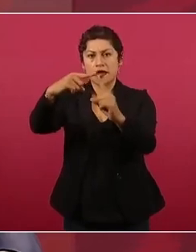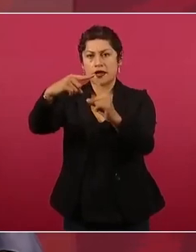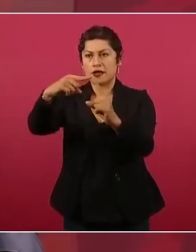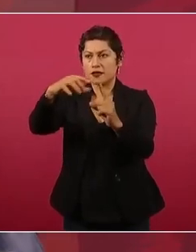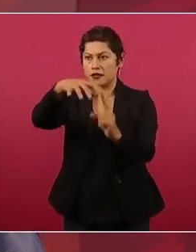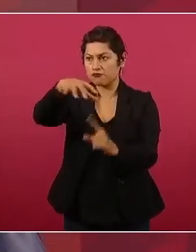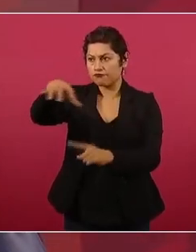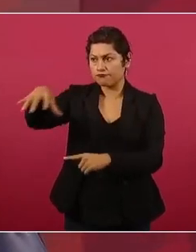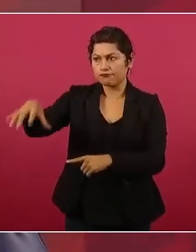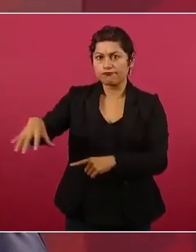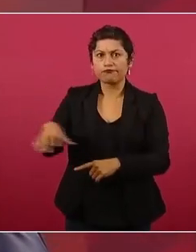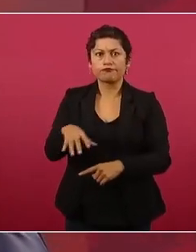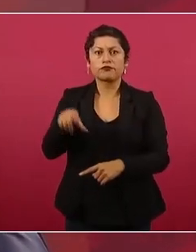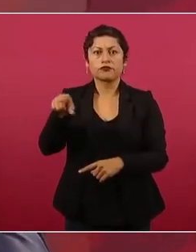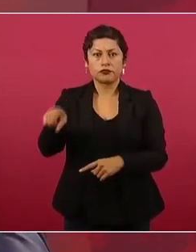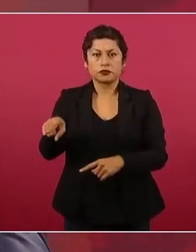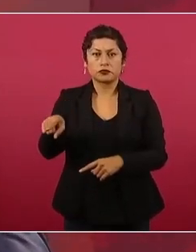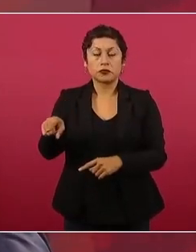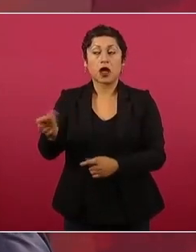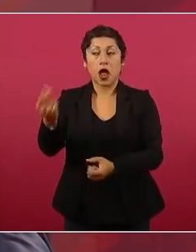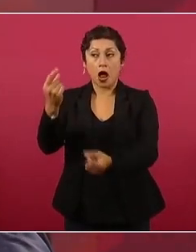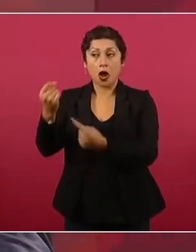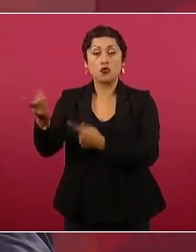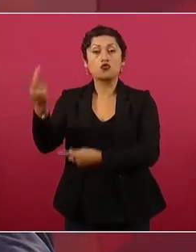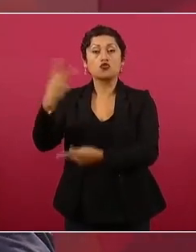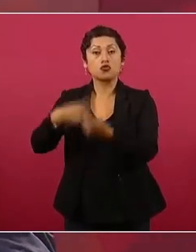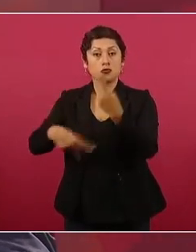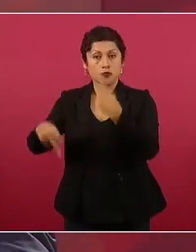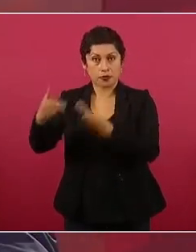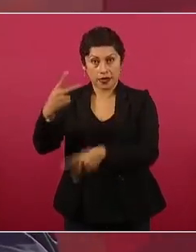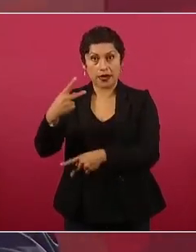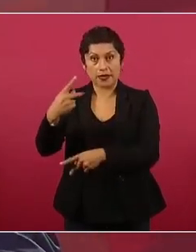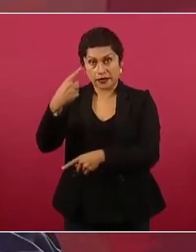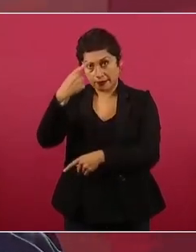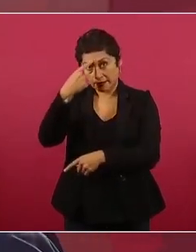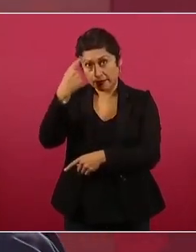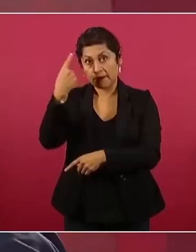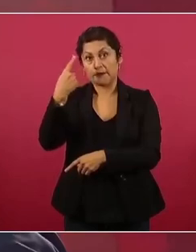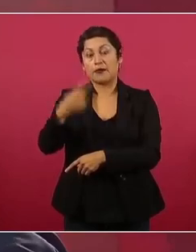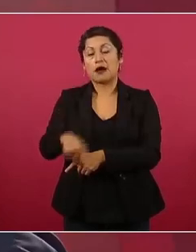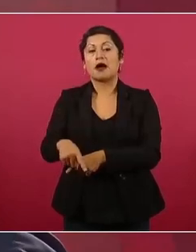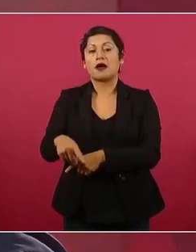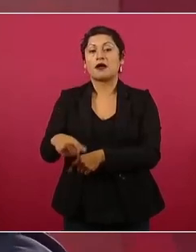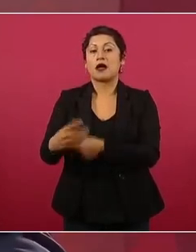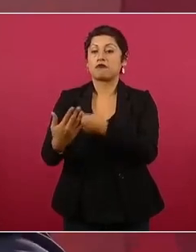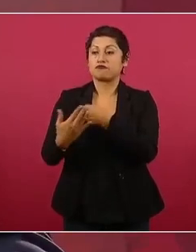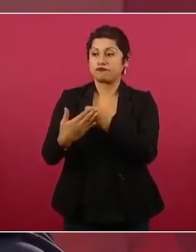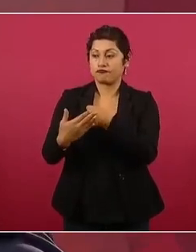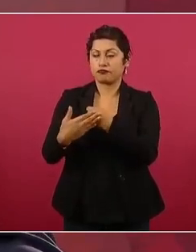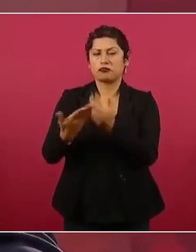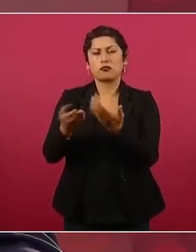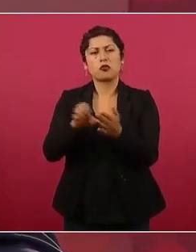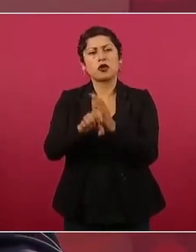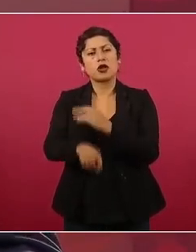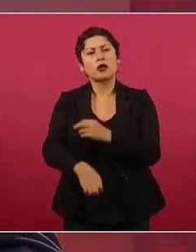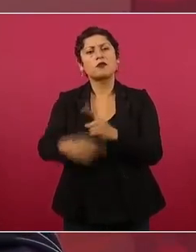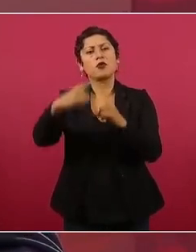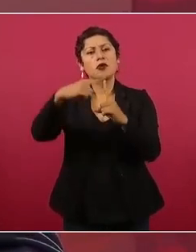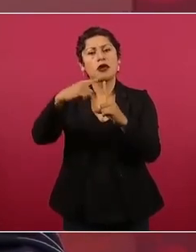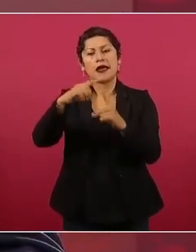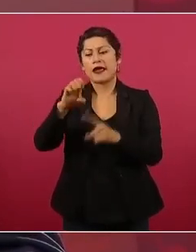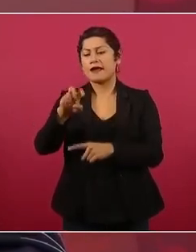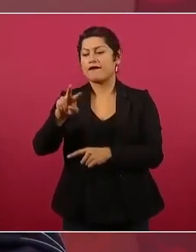ver, tanto de iglesias evangélicas como de la Iglesia Católica,